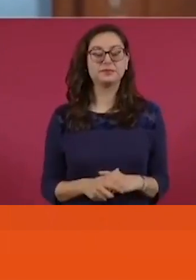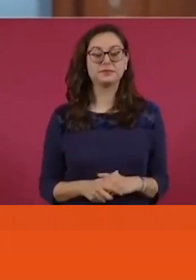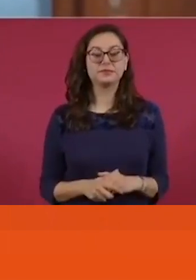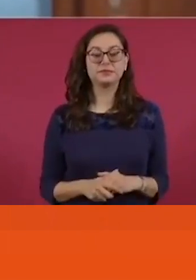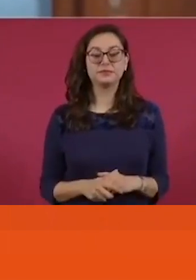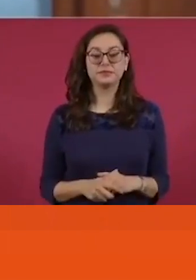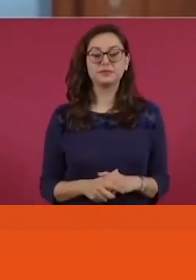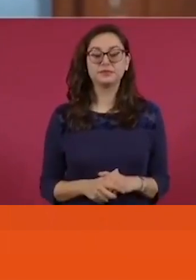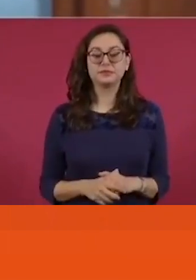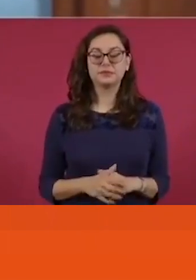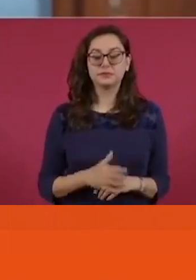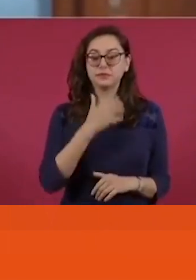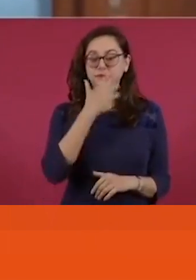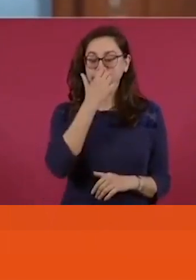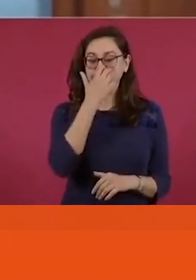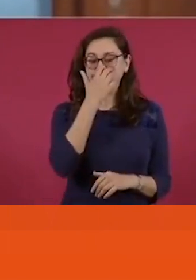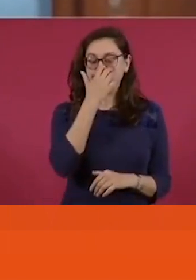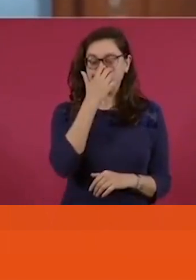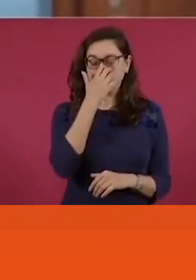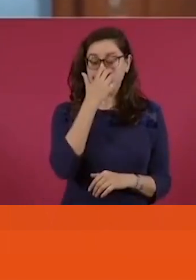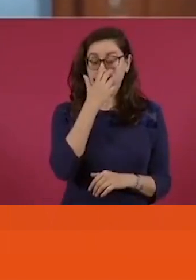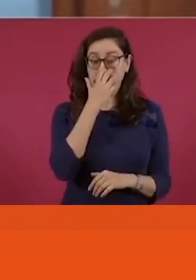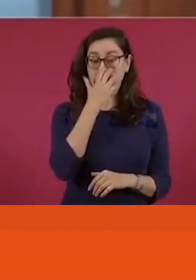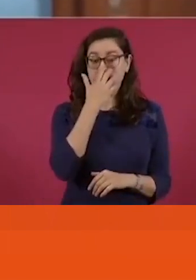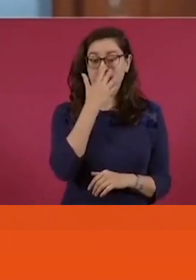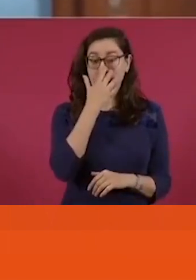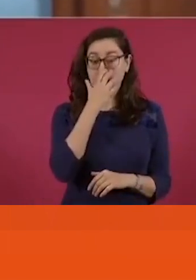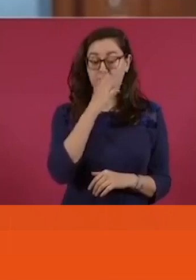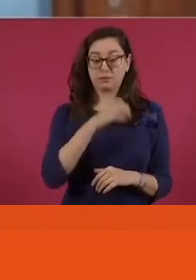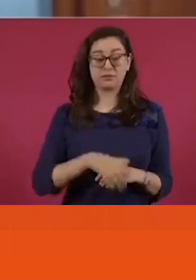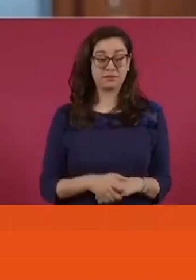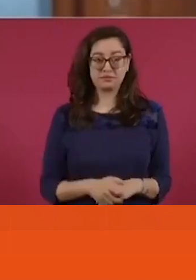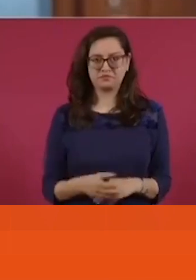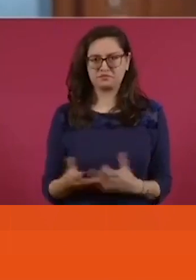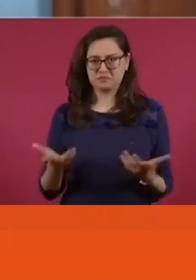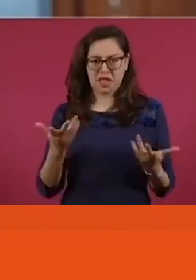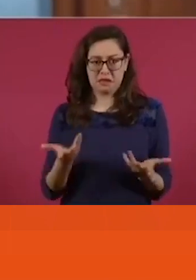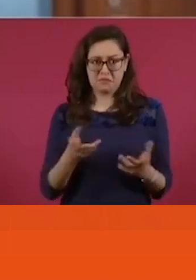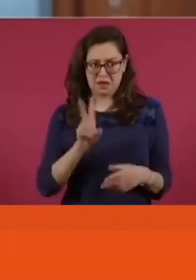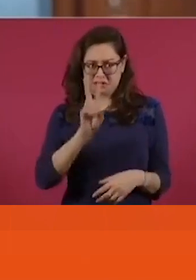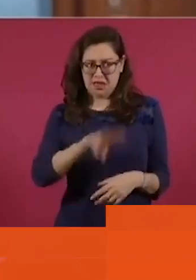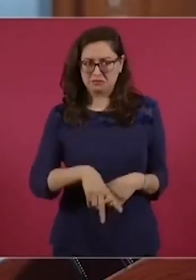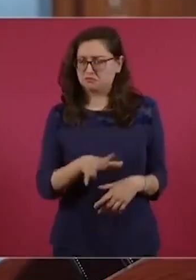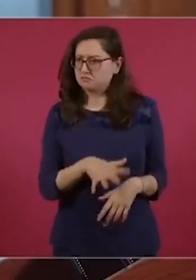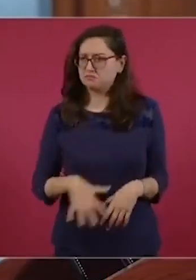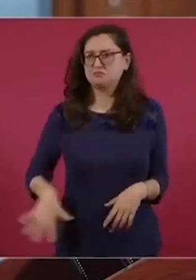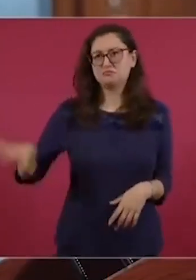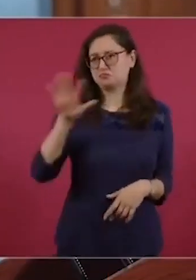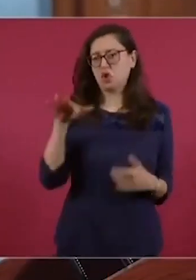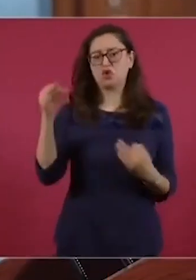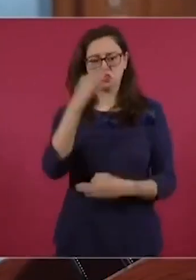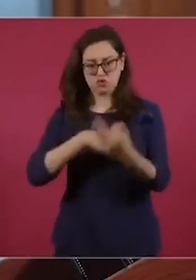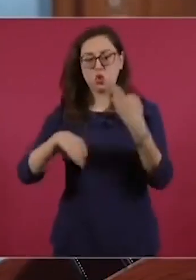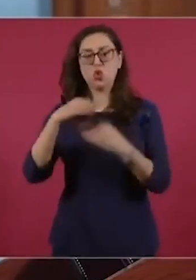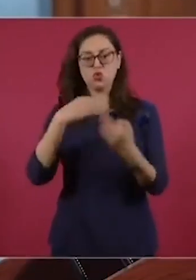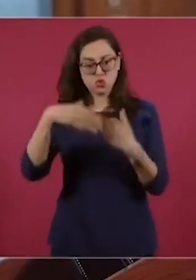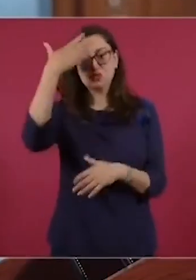Esto que le expreso es público y notorio. Sin embargo,